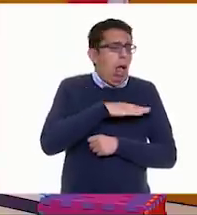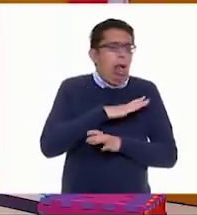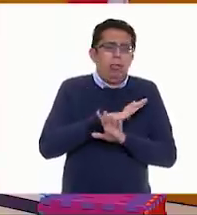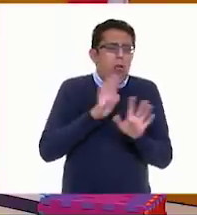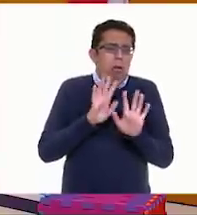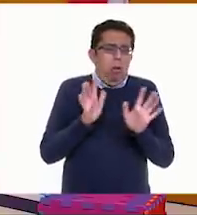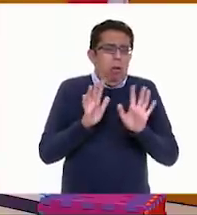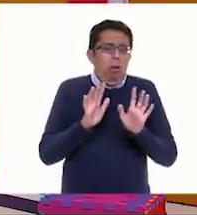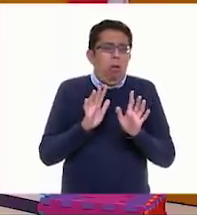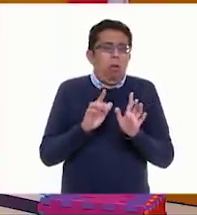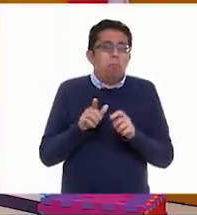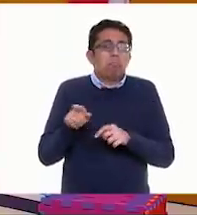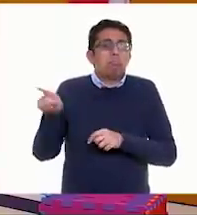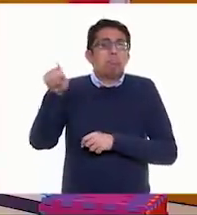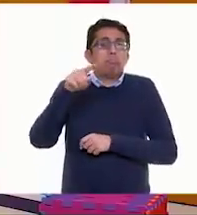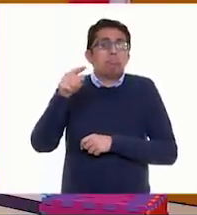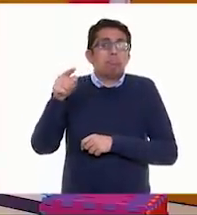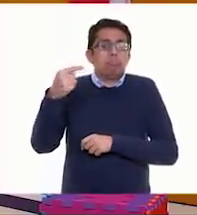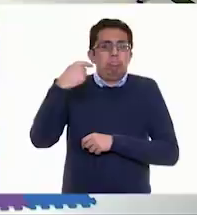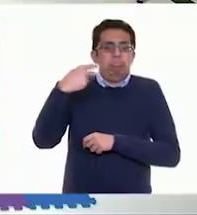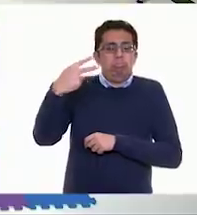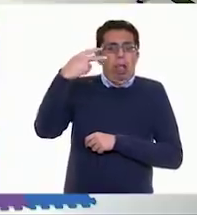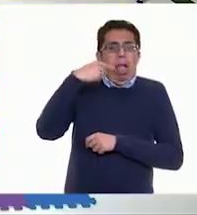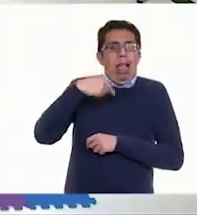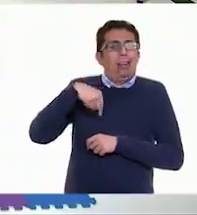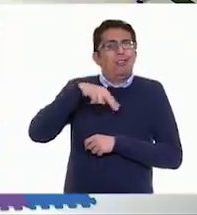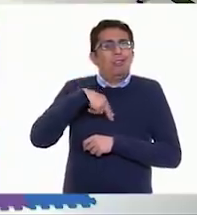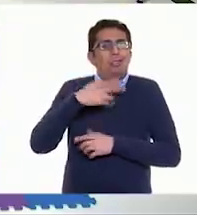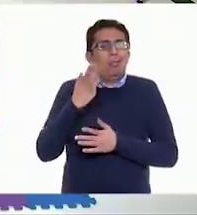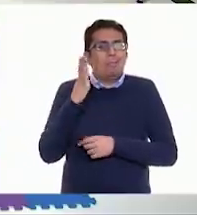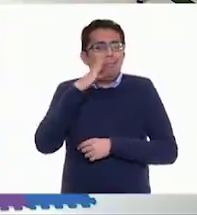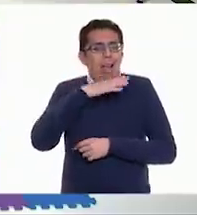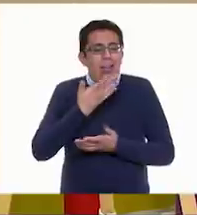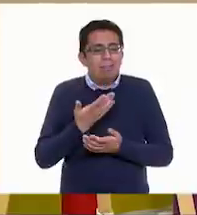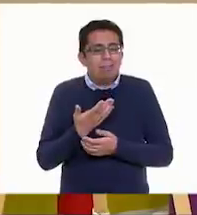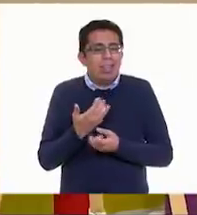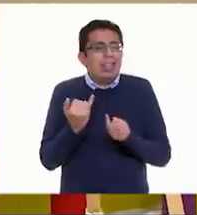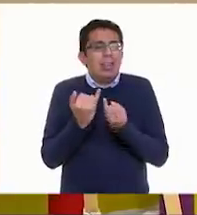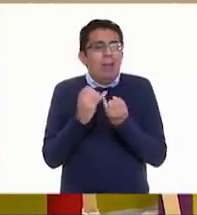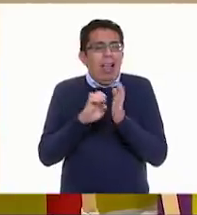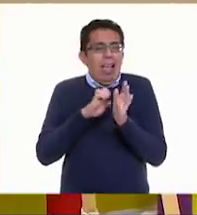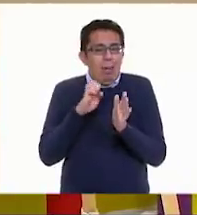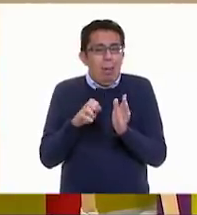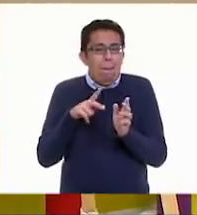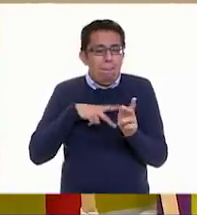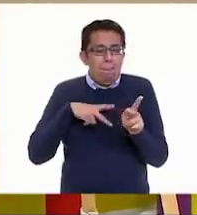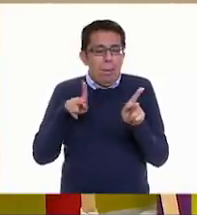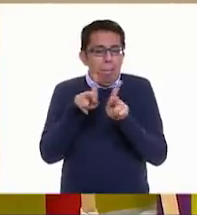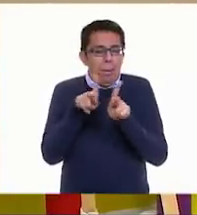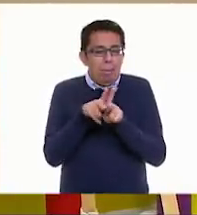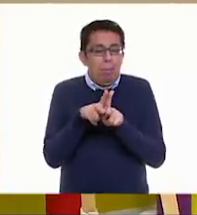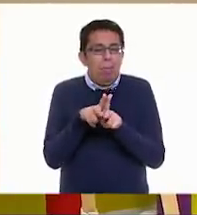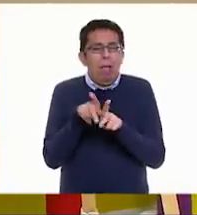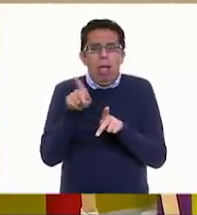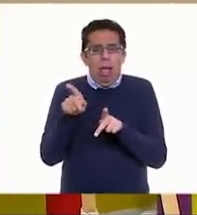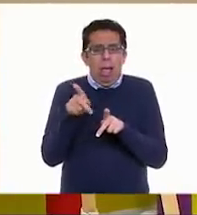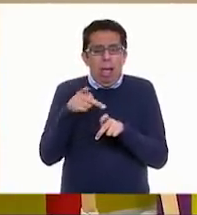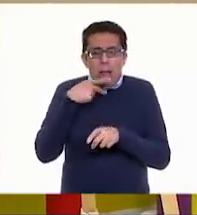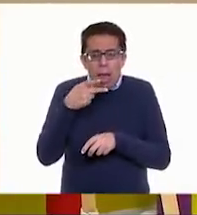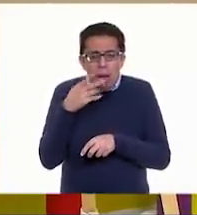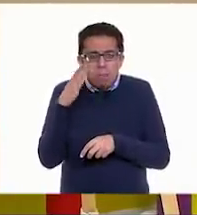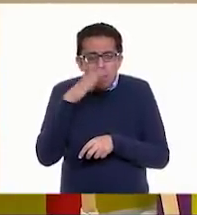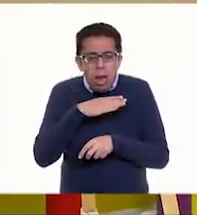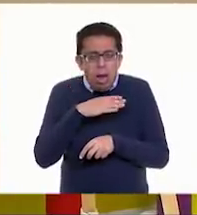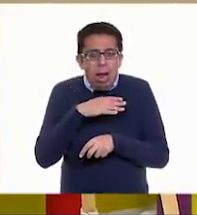nosotros también hablamos mal. Tal vez para tu primo. Sí, como el mismo ejemplo que me pasó a mí con mi primo. Ya vi que no habla mal, más bien,